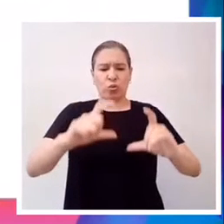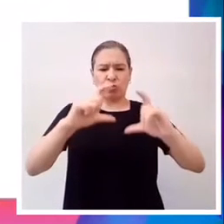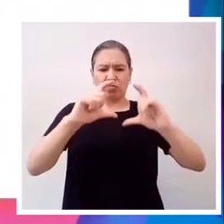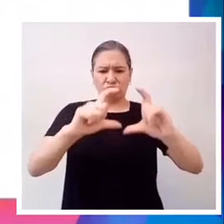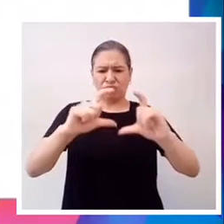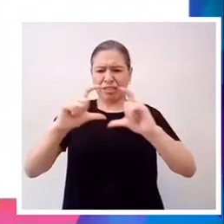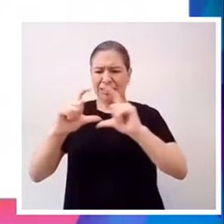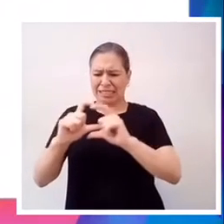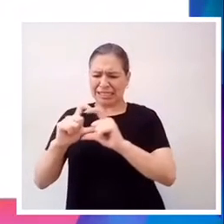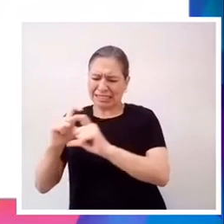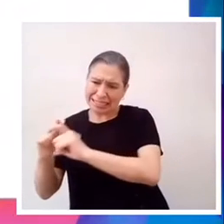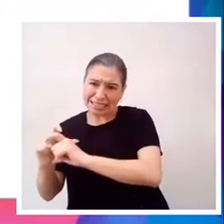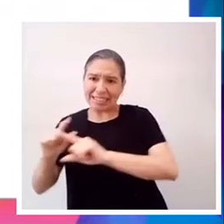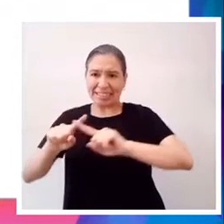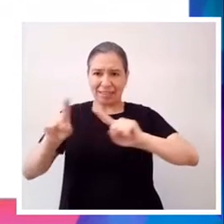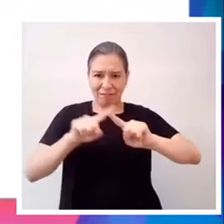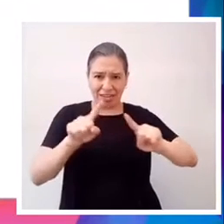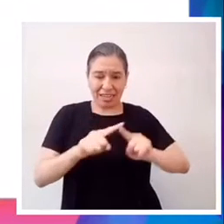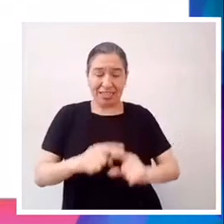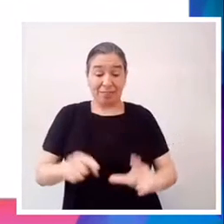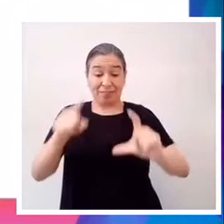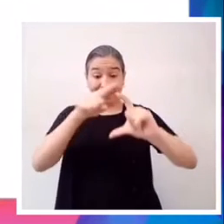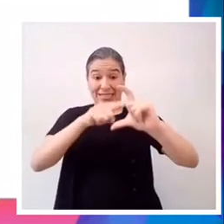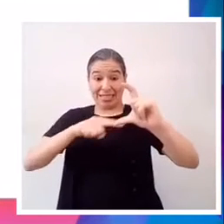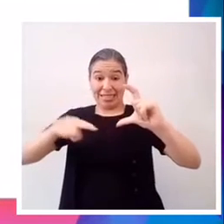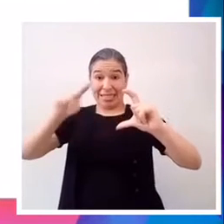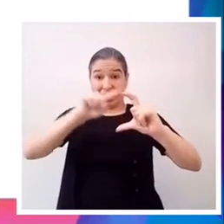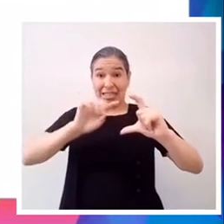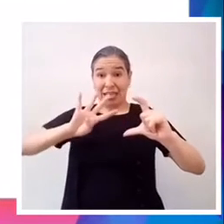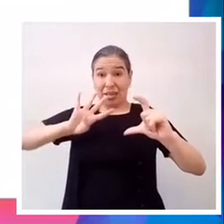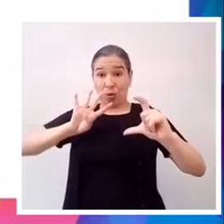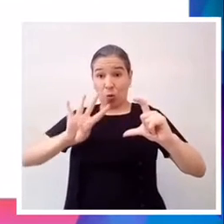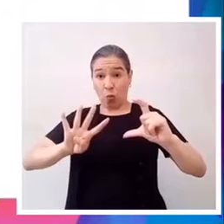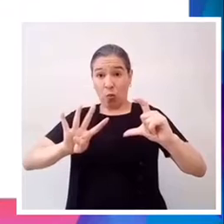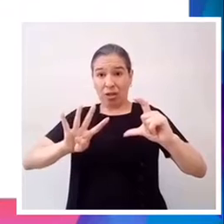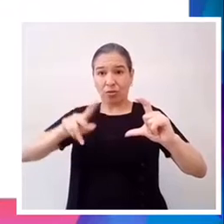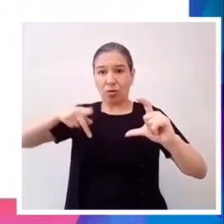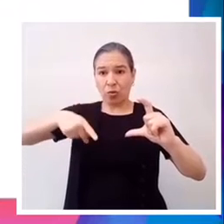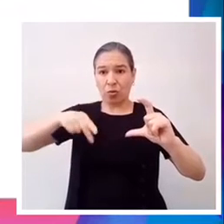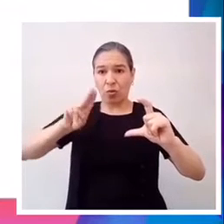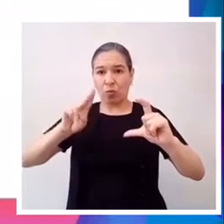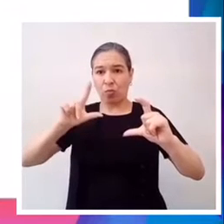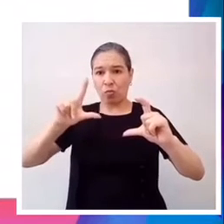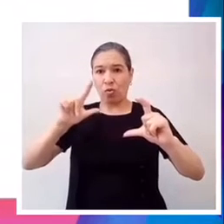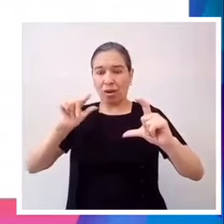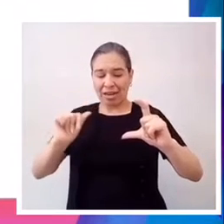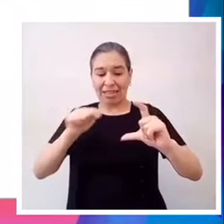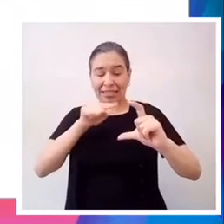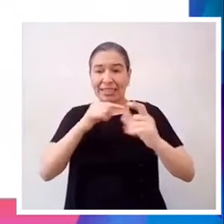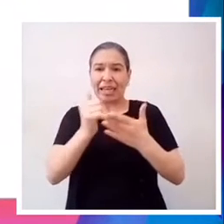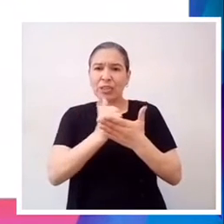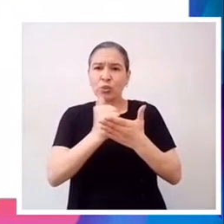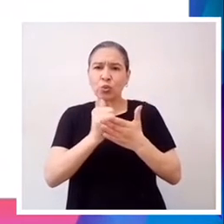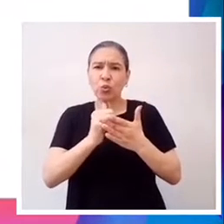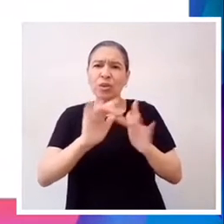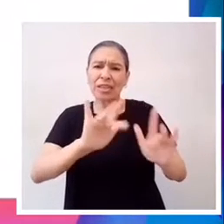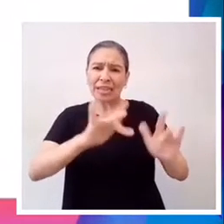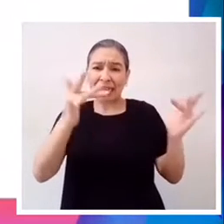otros con otras medidas. Uno de 4 pulgadas en azul claro,